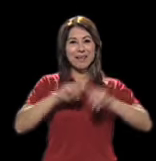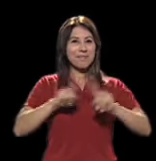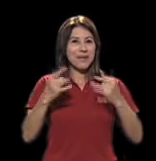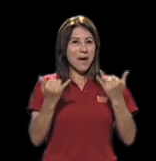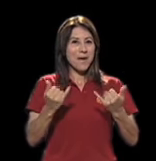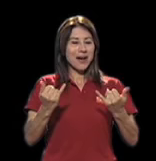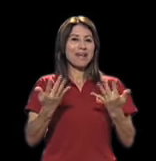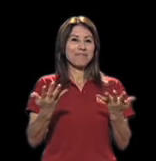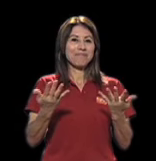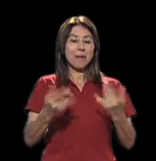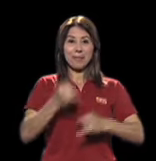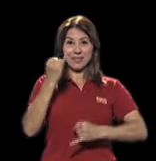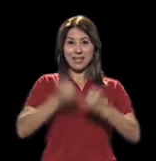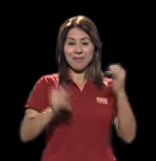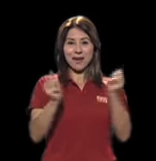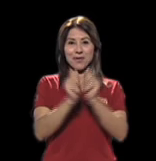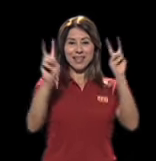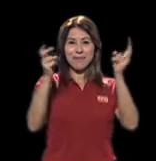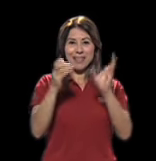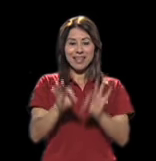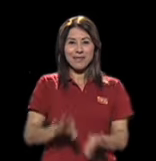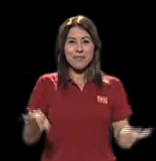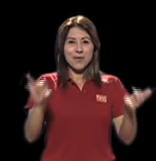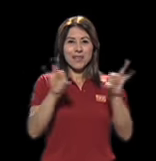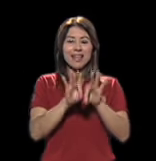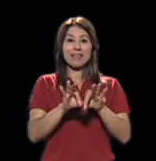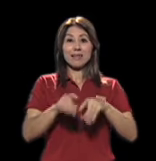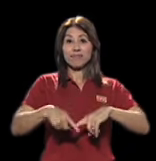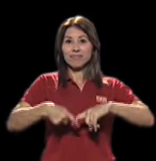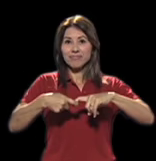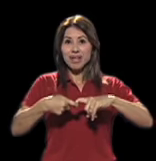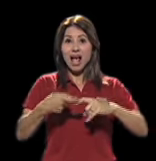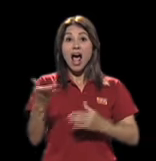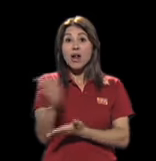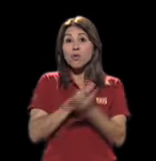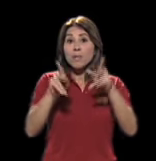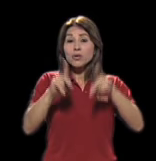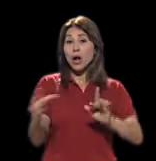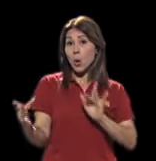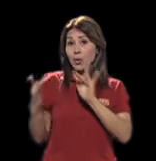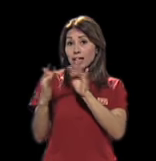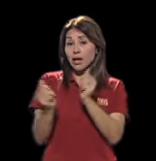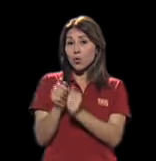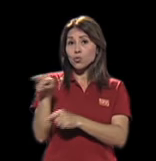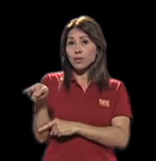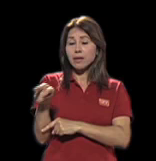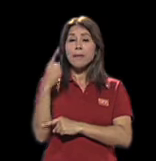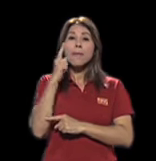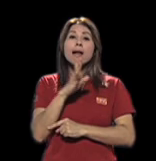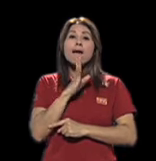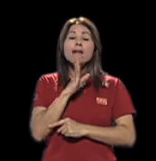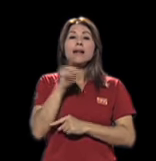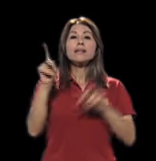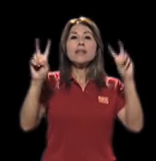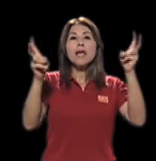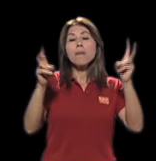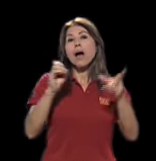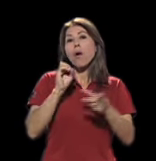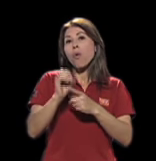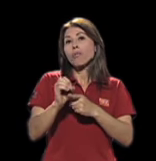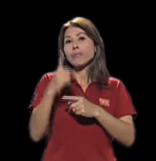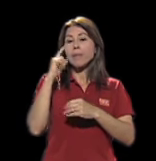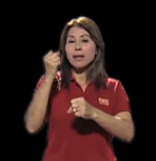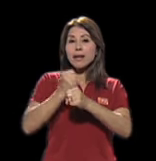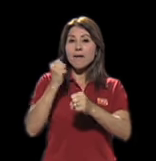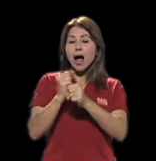ahora vamos a cerrar por acá este tema tan importante. Si alguien desea contactar con usted para hablar de este tema o trabajar con la asociación que usted